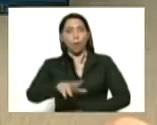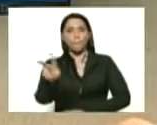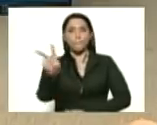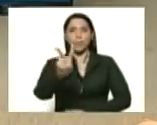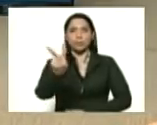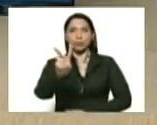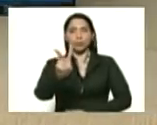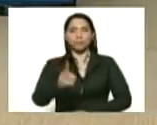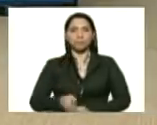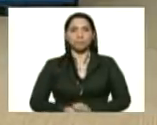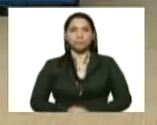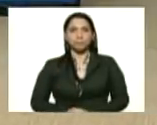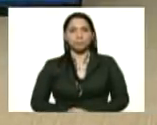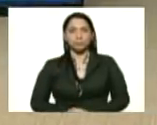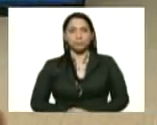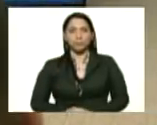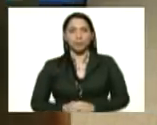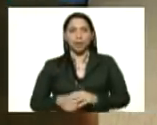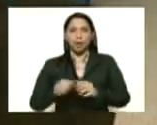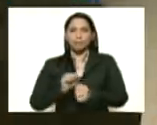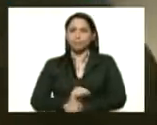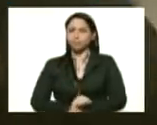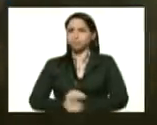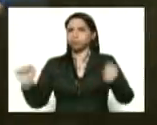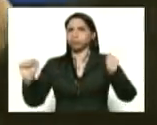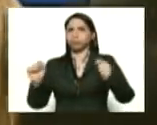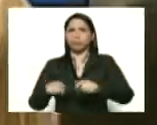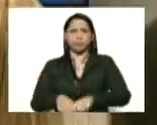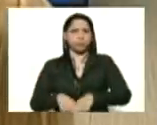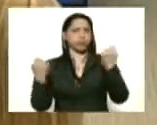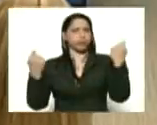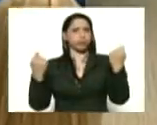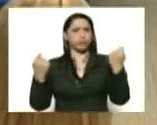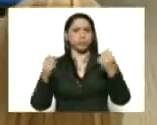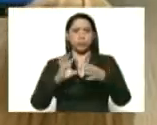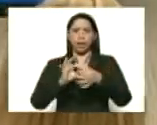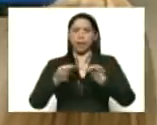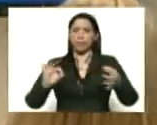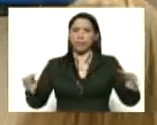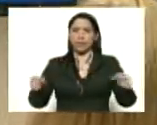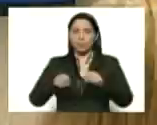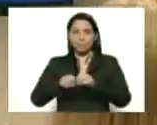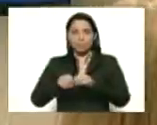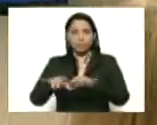en la ruptura de las cadenas de transmisión.